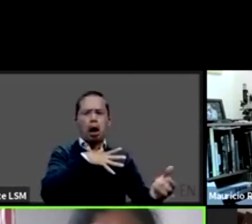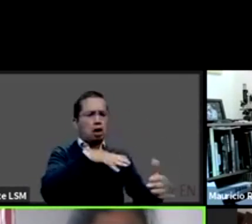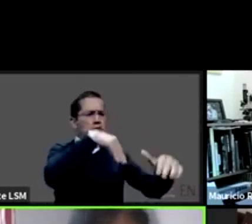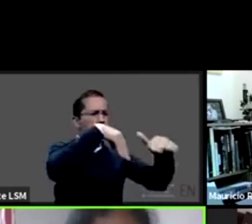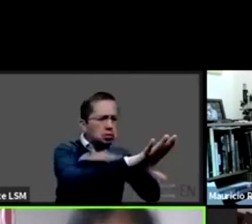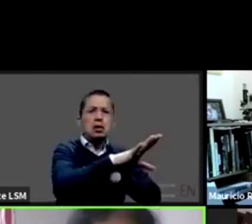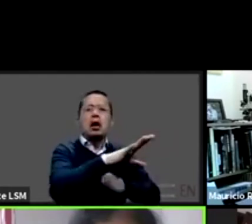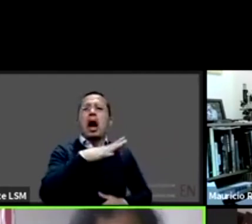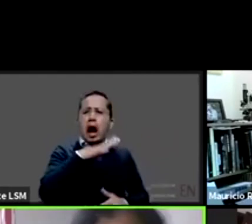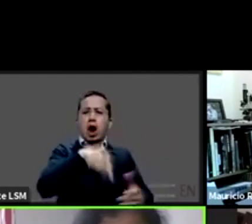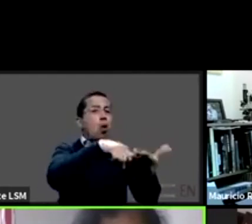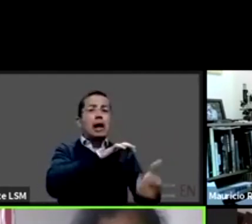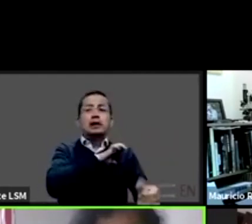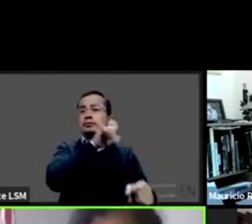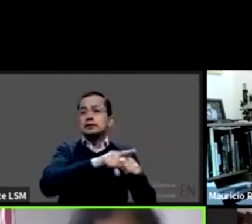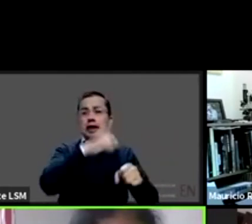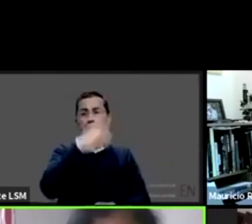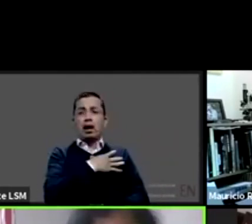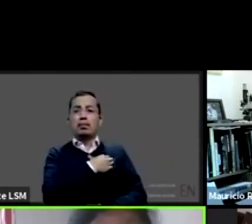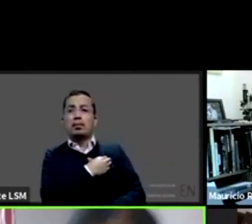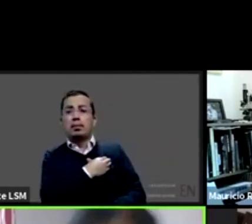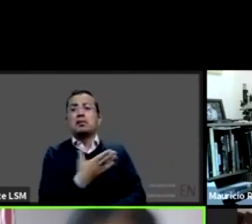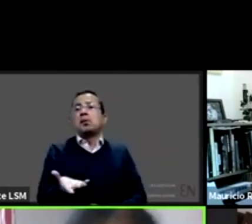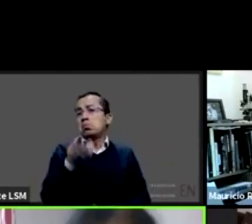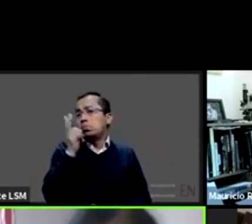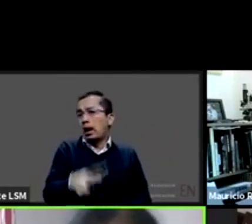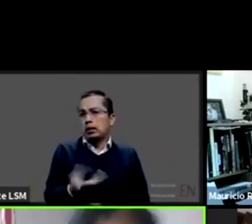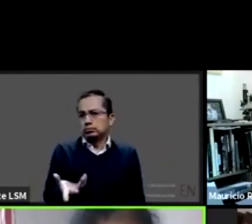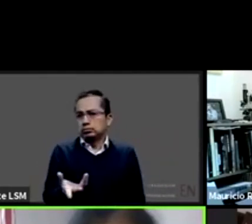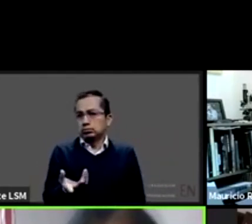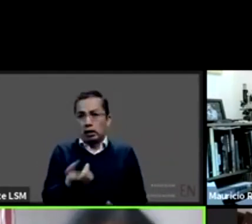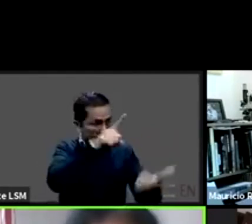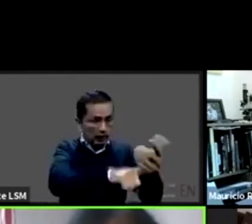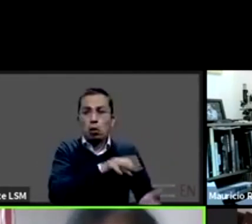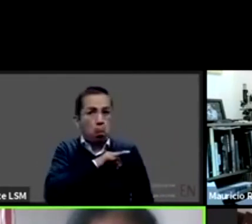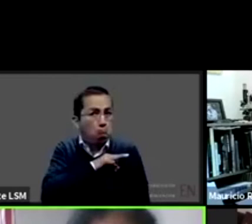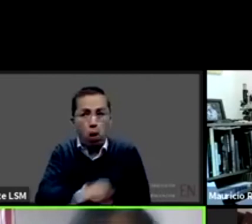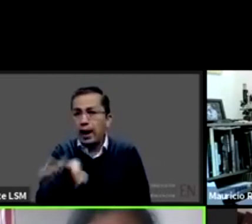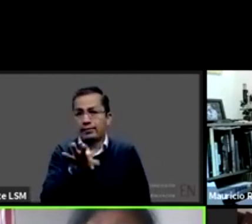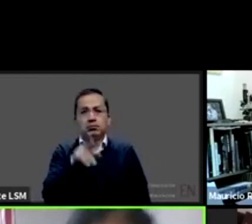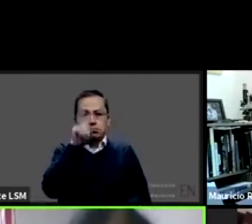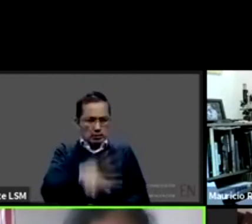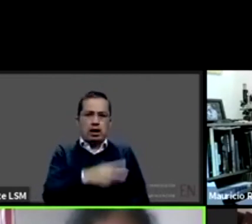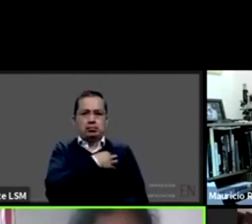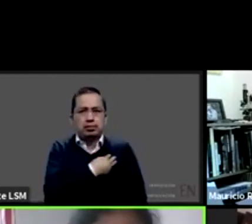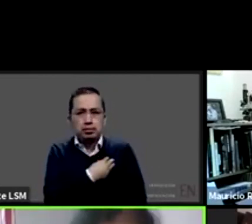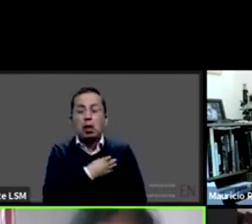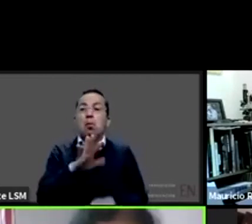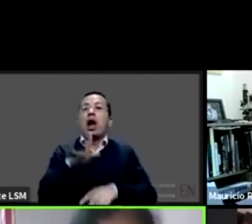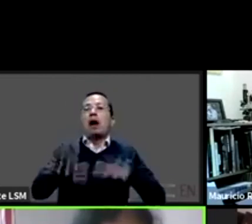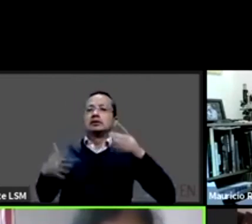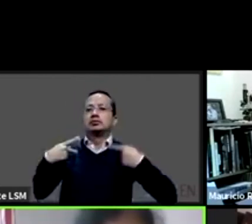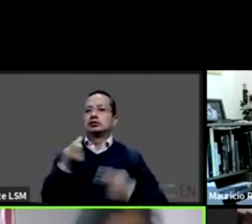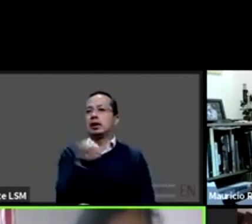porque además es eso mucha gente piensa que no no se puede lactar hasta siendo COVID la mamá se puede lactar